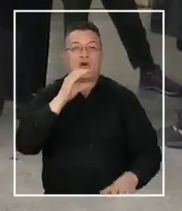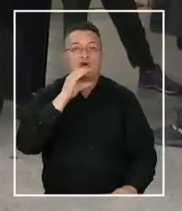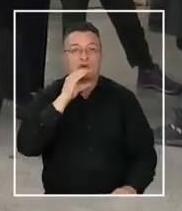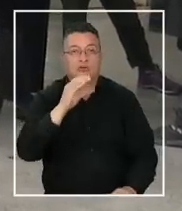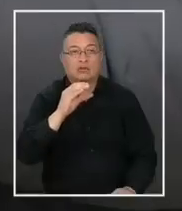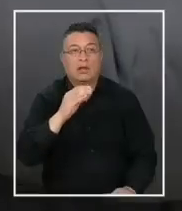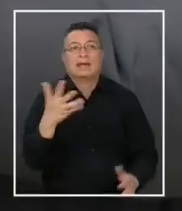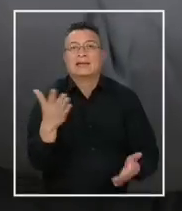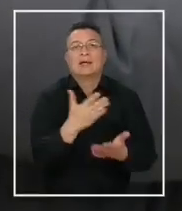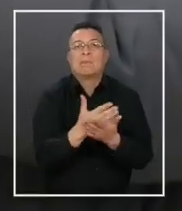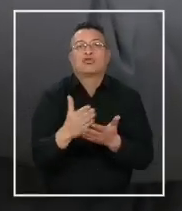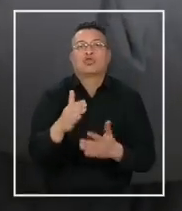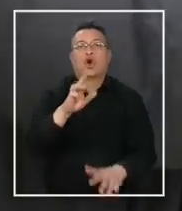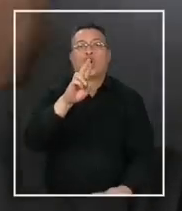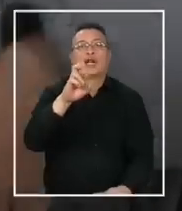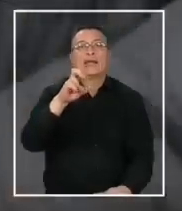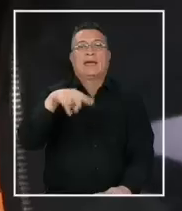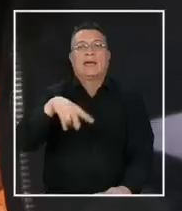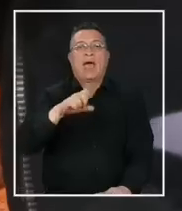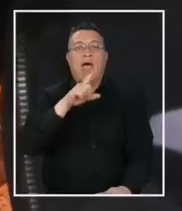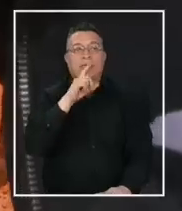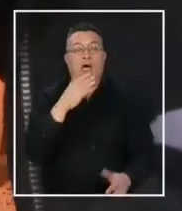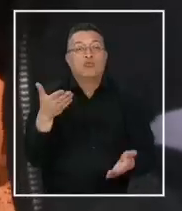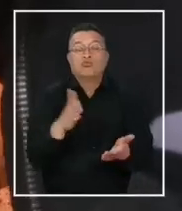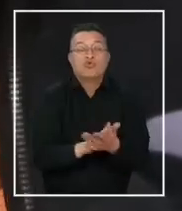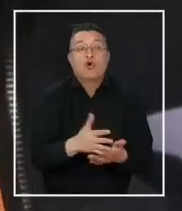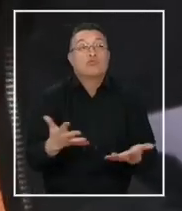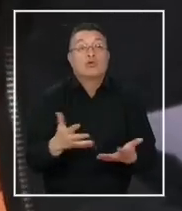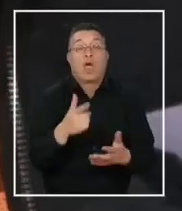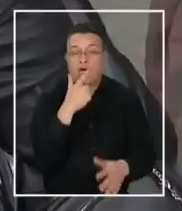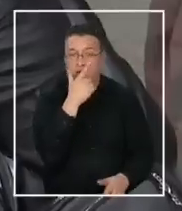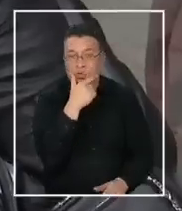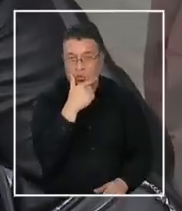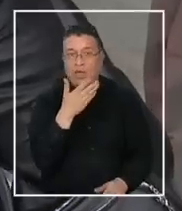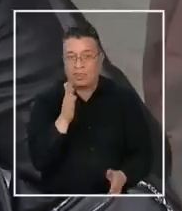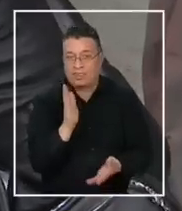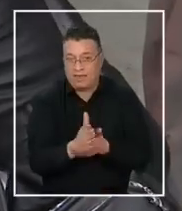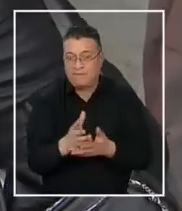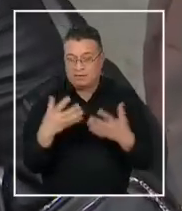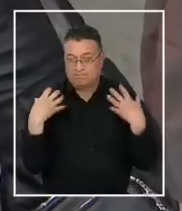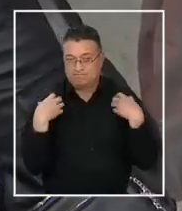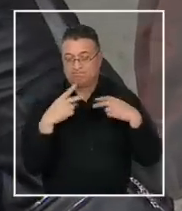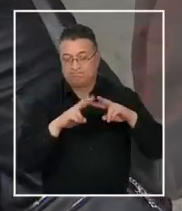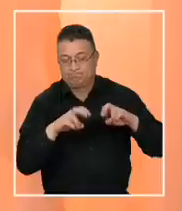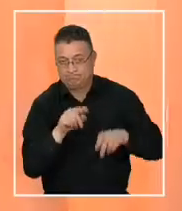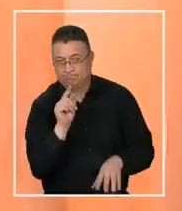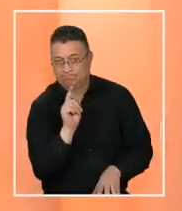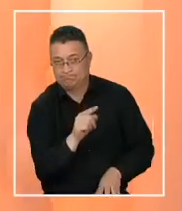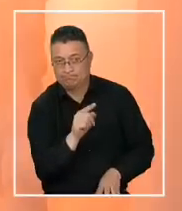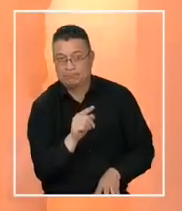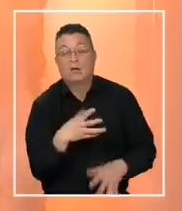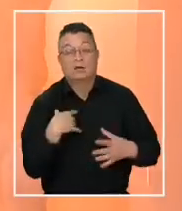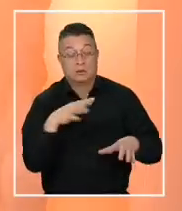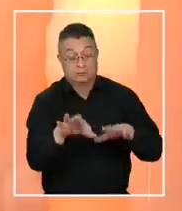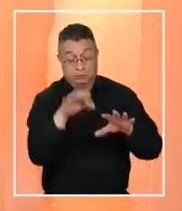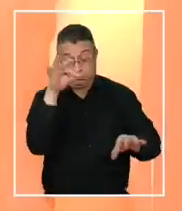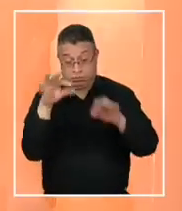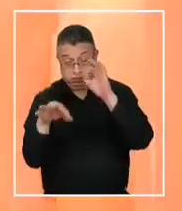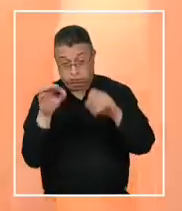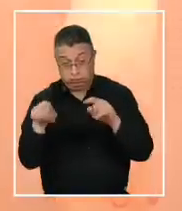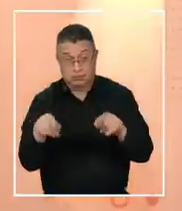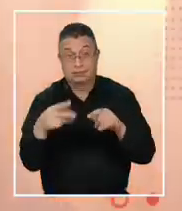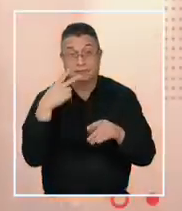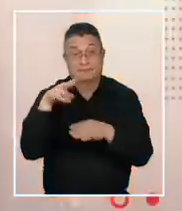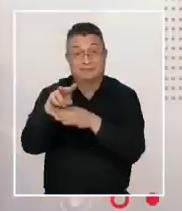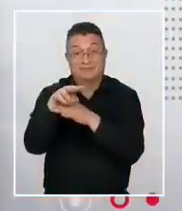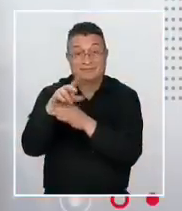pasó con Renata? ¿En qué circunstancias falleció eso? Las dudas que deberá aclarar la investigación. Lo único concreto es que los restos encontrados en las cercanías